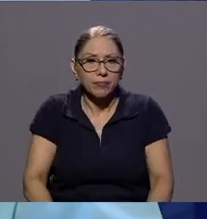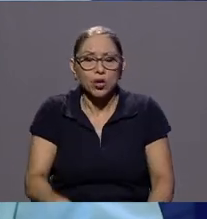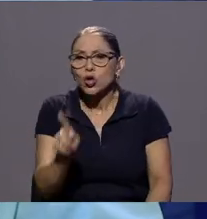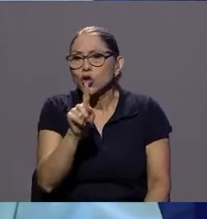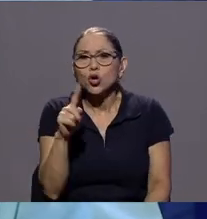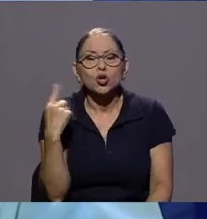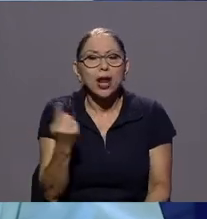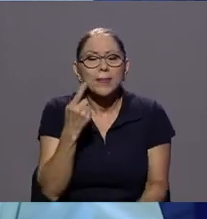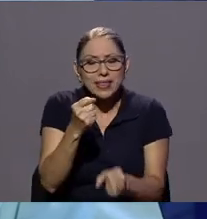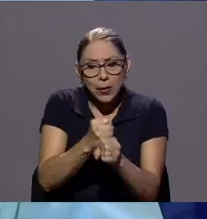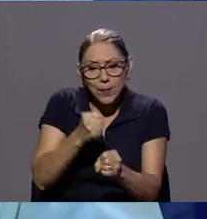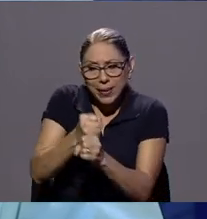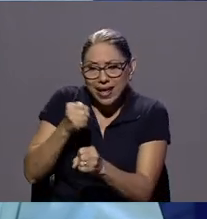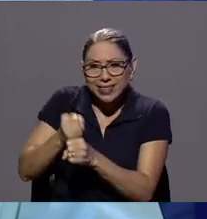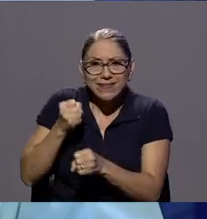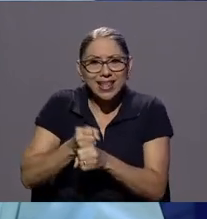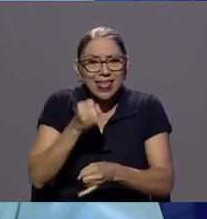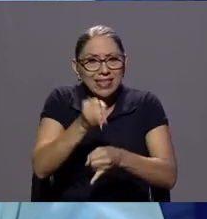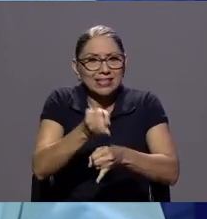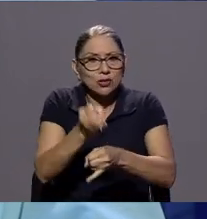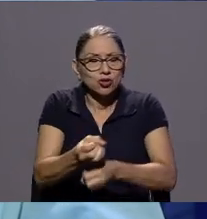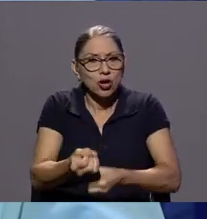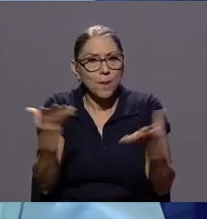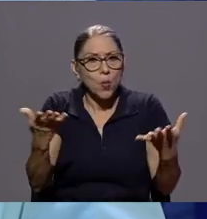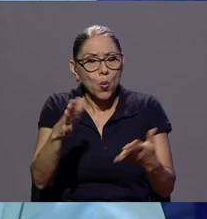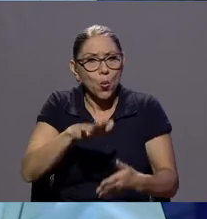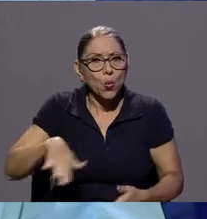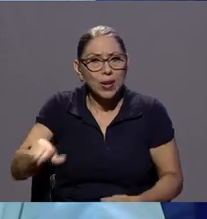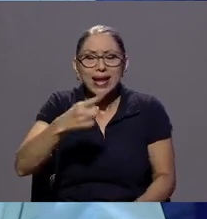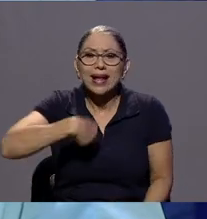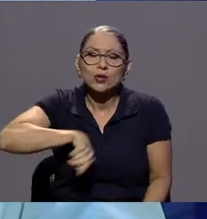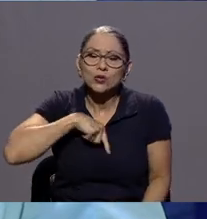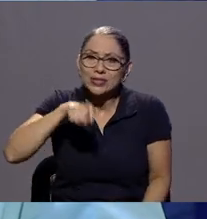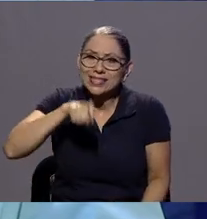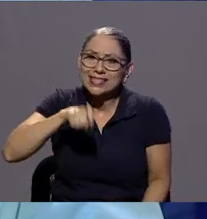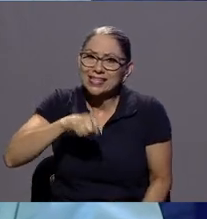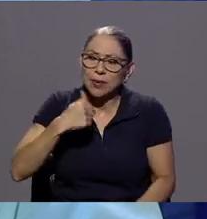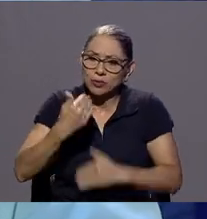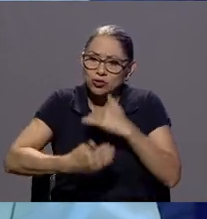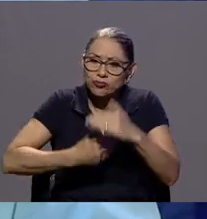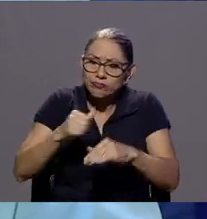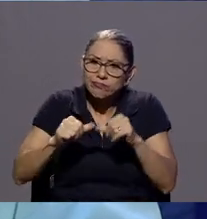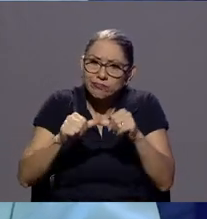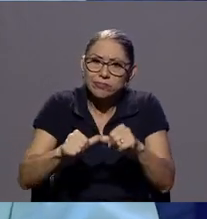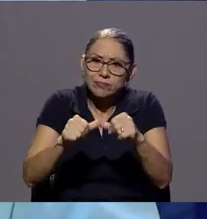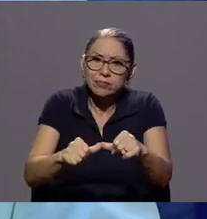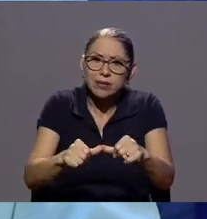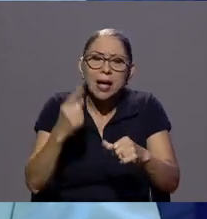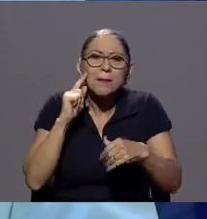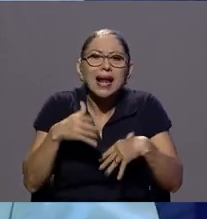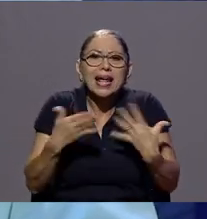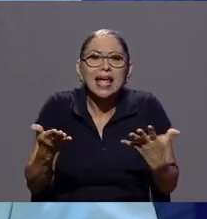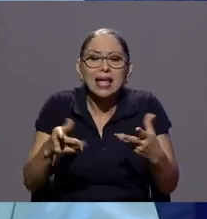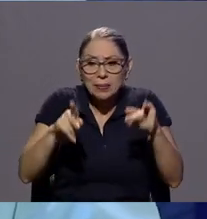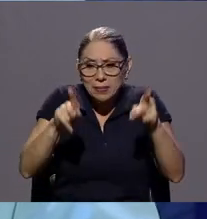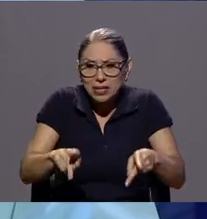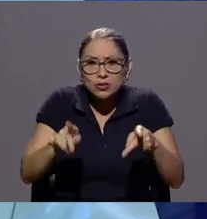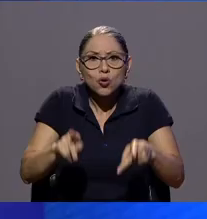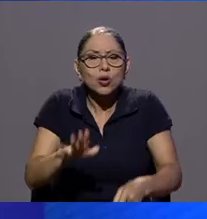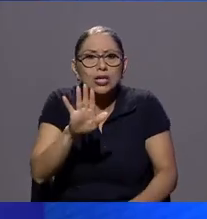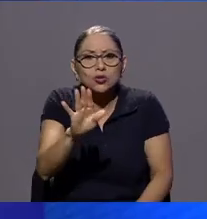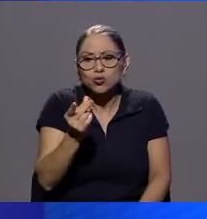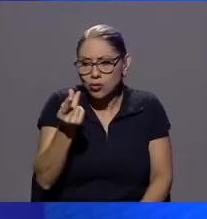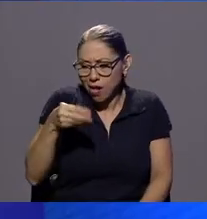necesitamos que se que se lleven adelante para que los bolsillos de los consumidores tengan beneficios